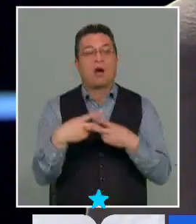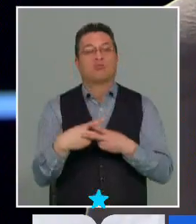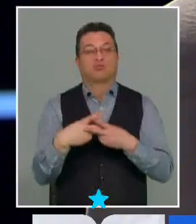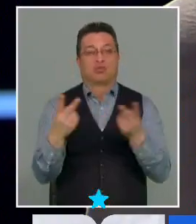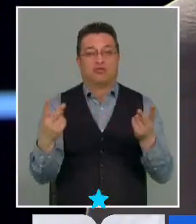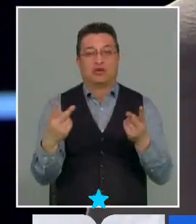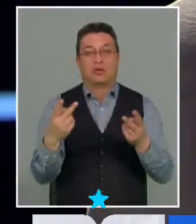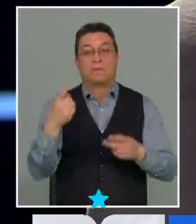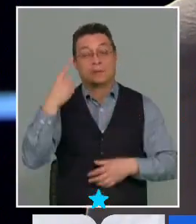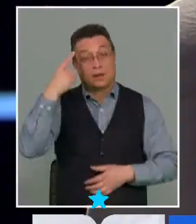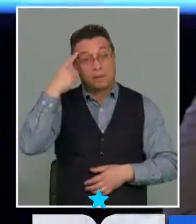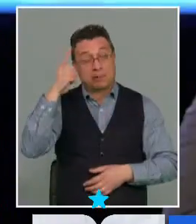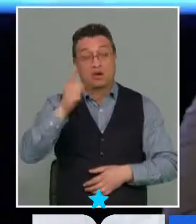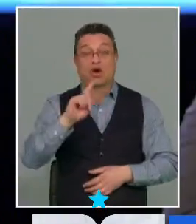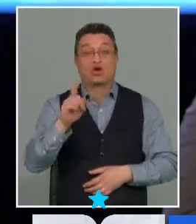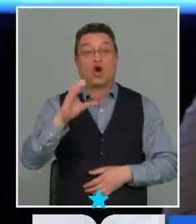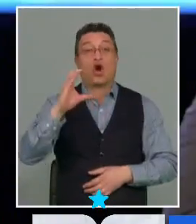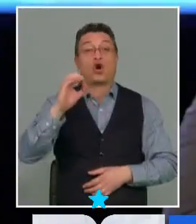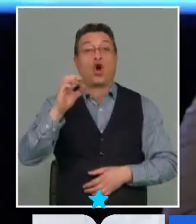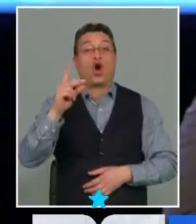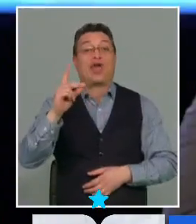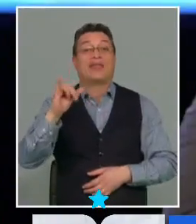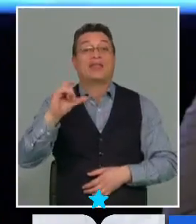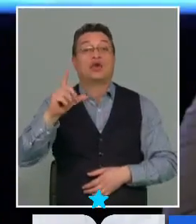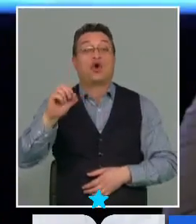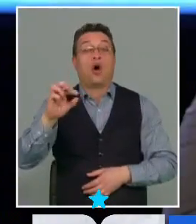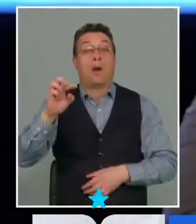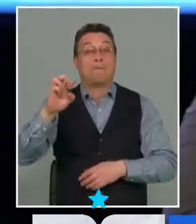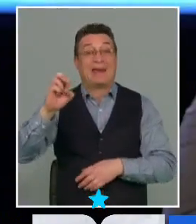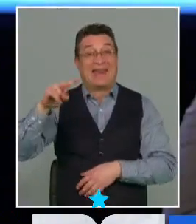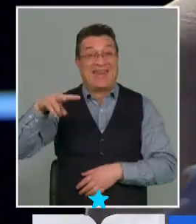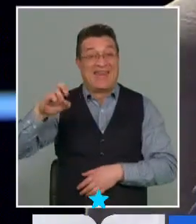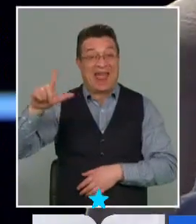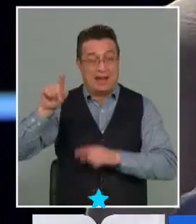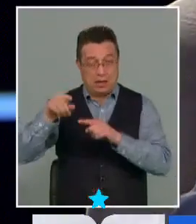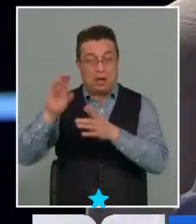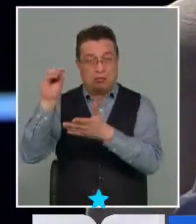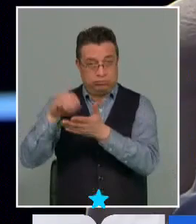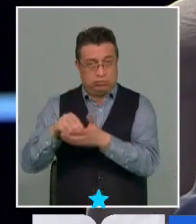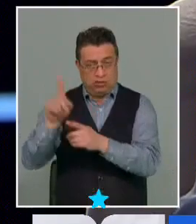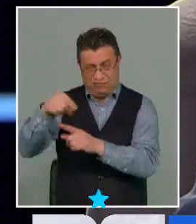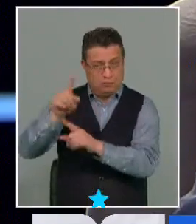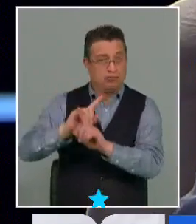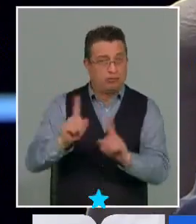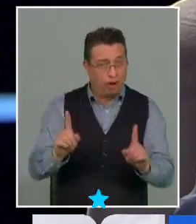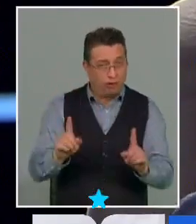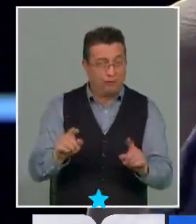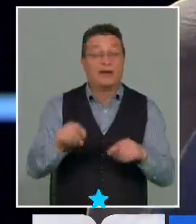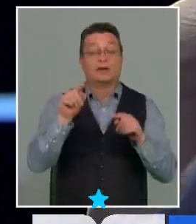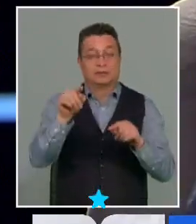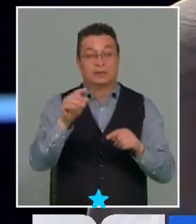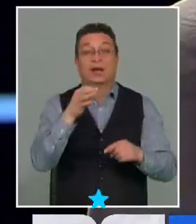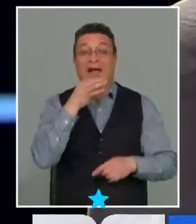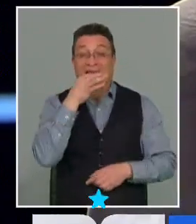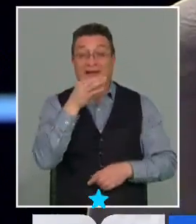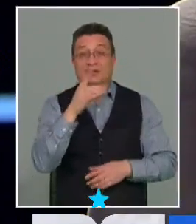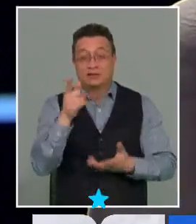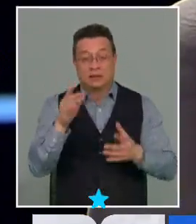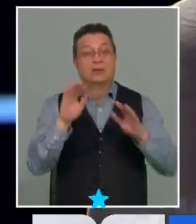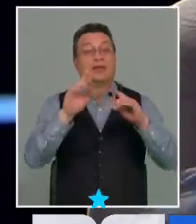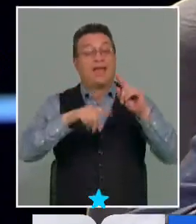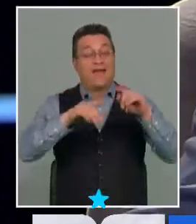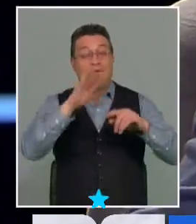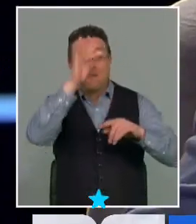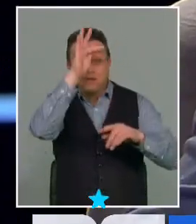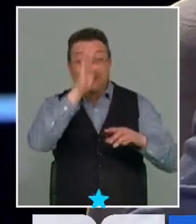no es el código penal que se aplique ni se va a anular respecto a tu pregunta en la cápita que tiene que en función de las entidades